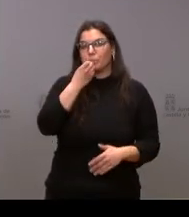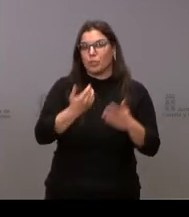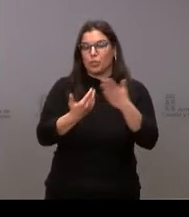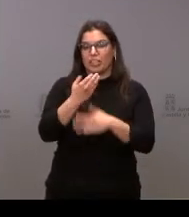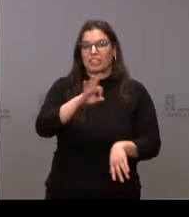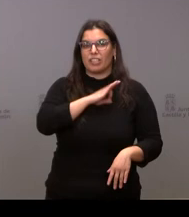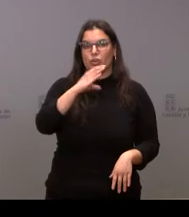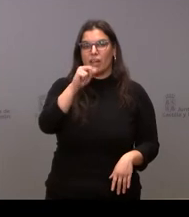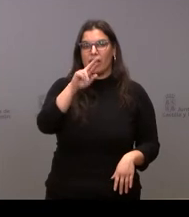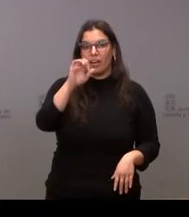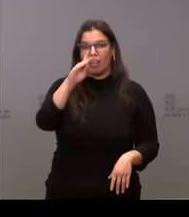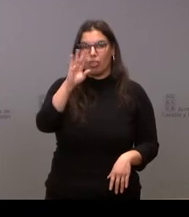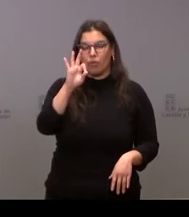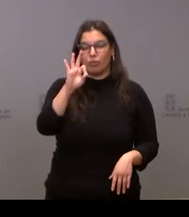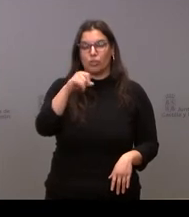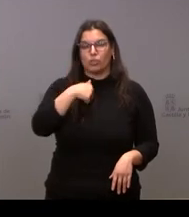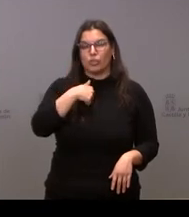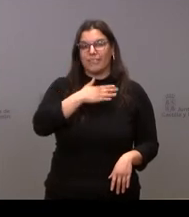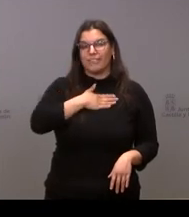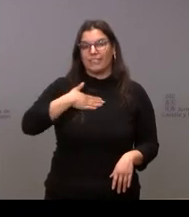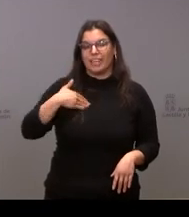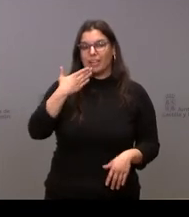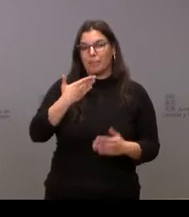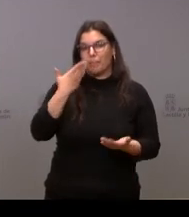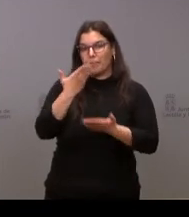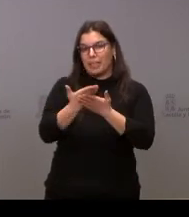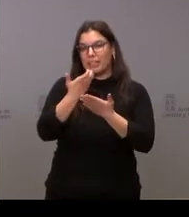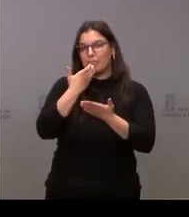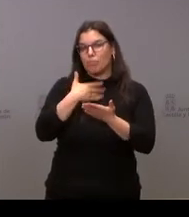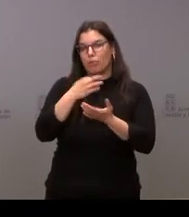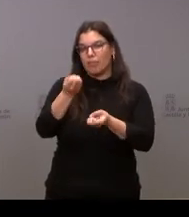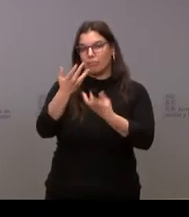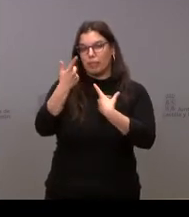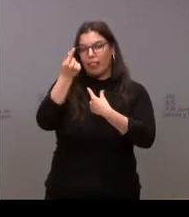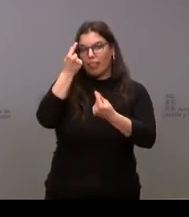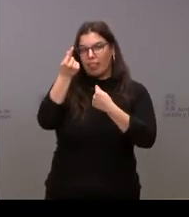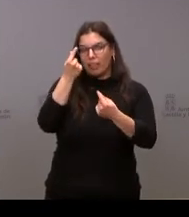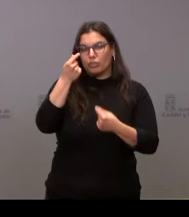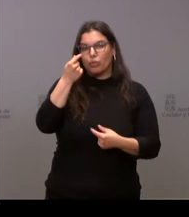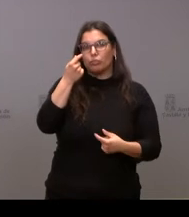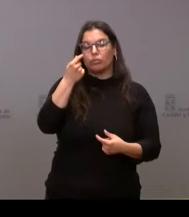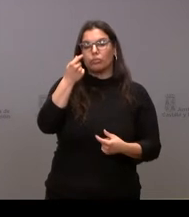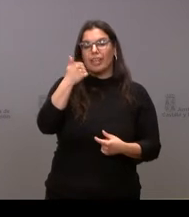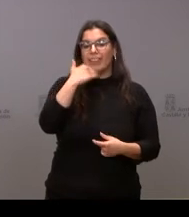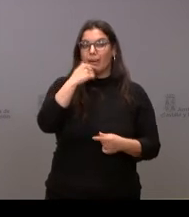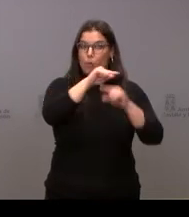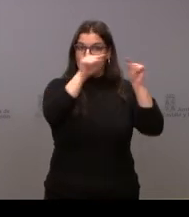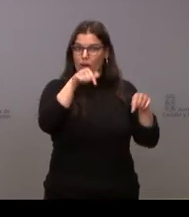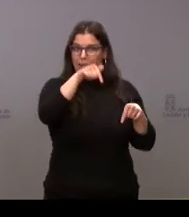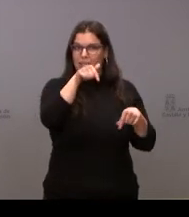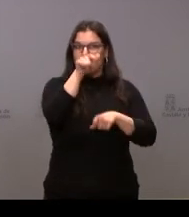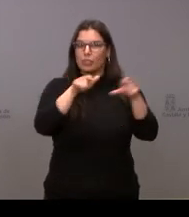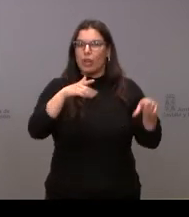Carriado yo lo quería pedir a ver si tiene algún dato de cuántos ucranianos hay en Zamora y qué medios